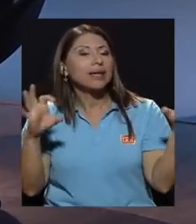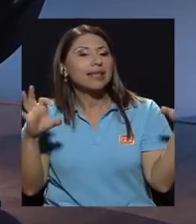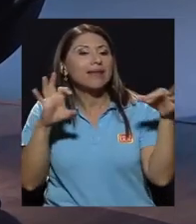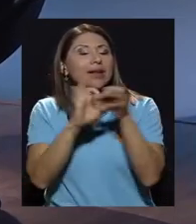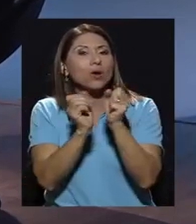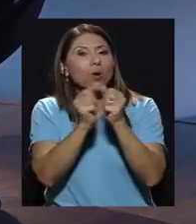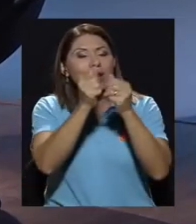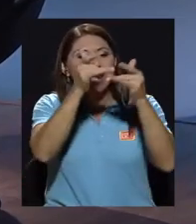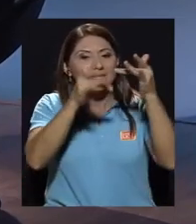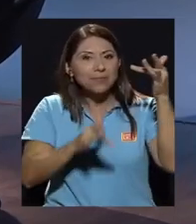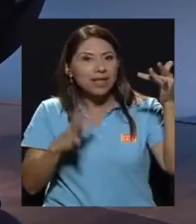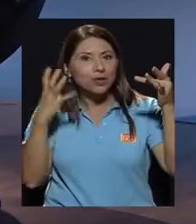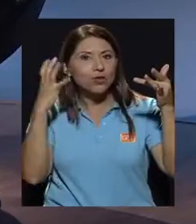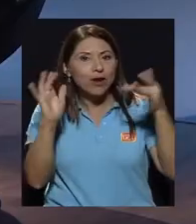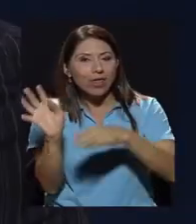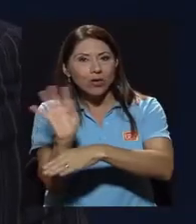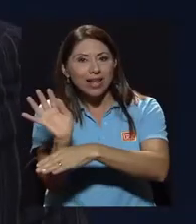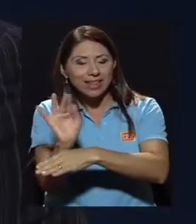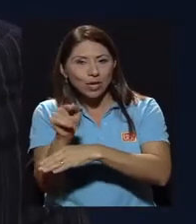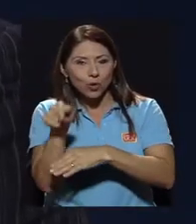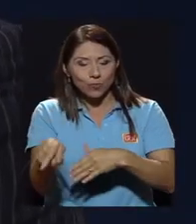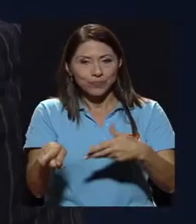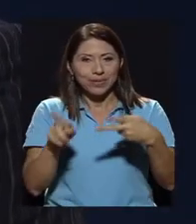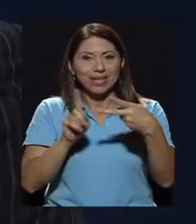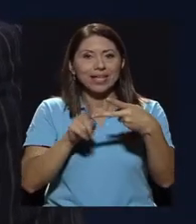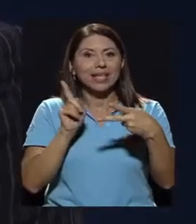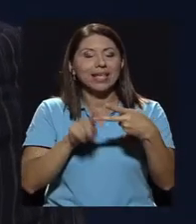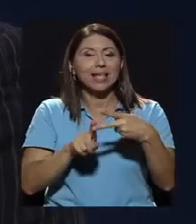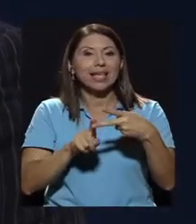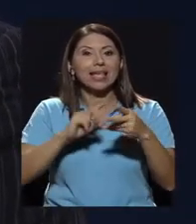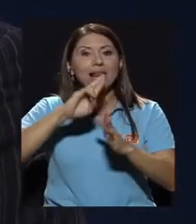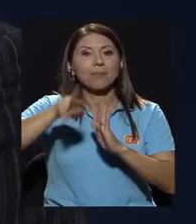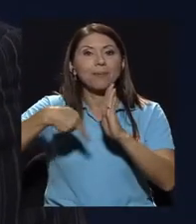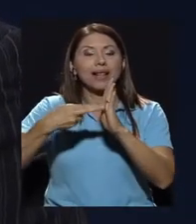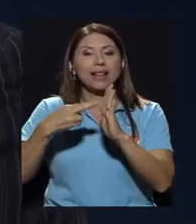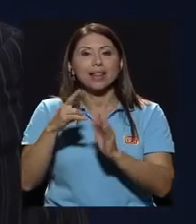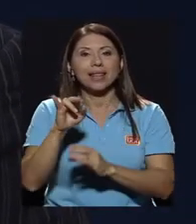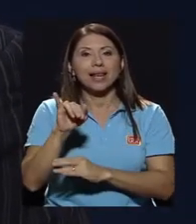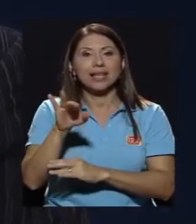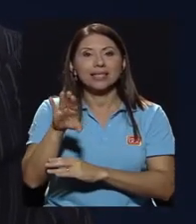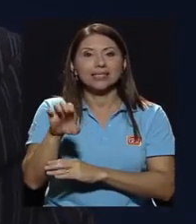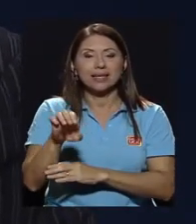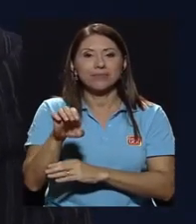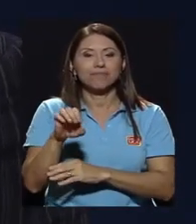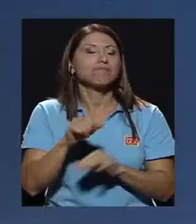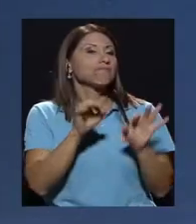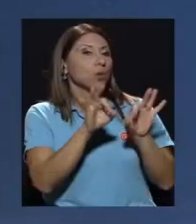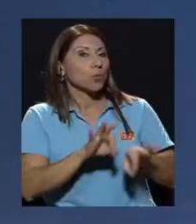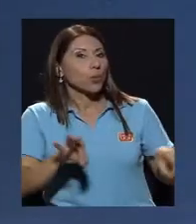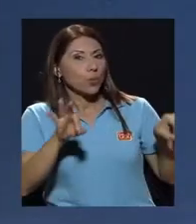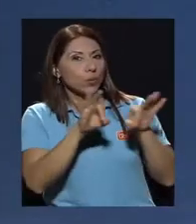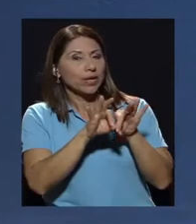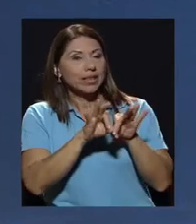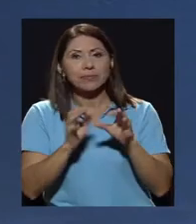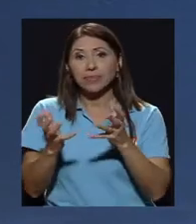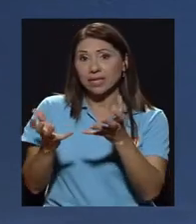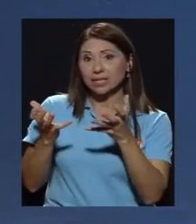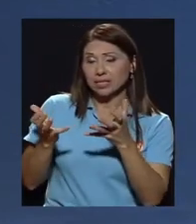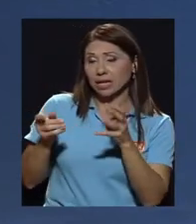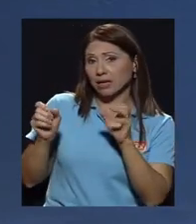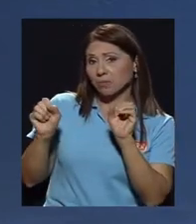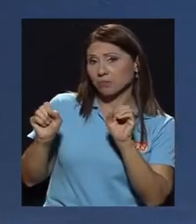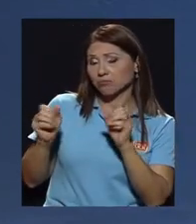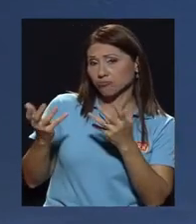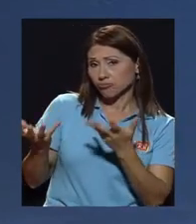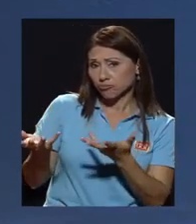el espectro radioeléctrico en primera instancia y en segunda instancia sobre el papel del ICE. Muy importante. Quisiera un poquito que nos